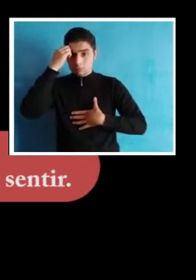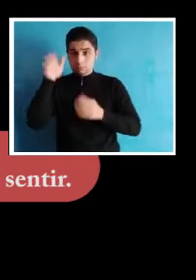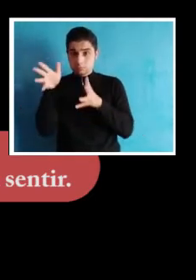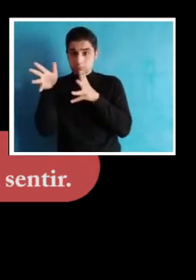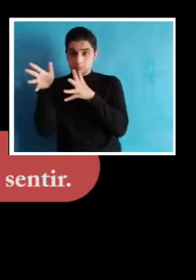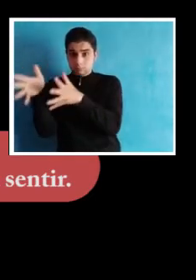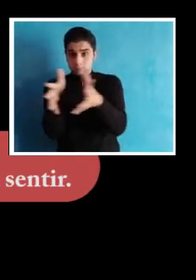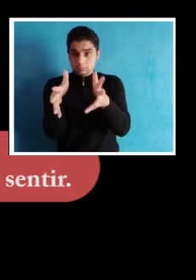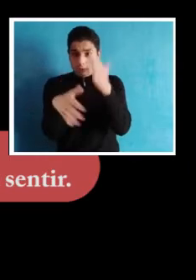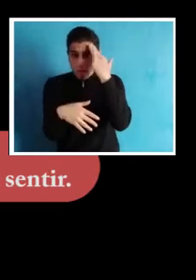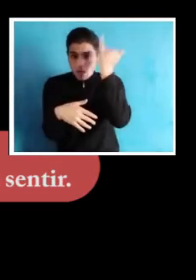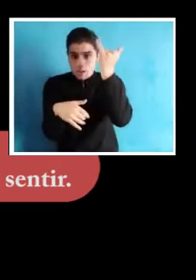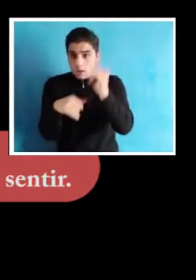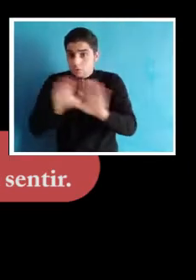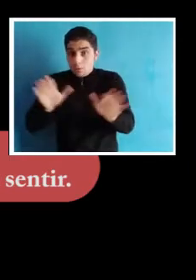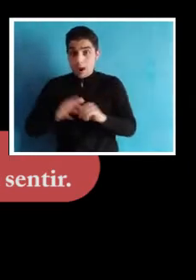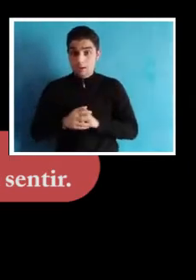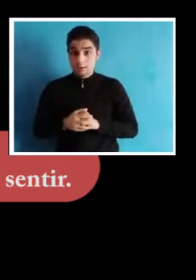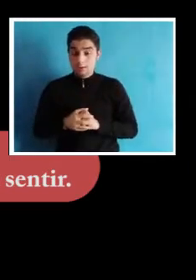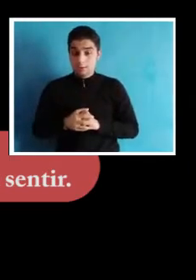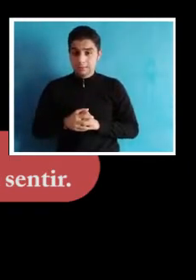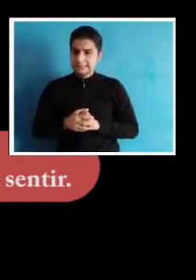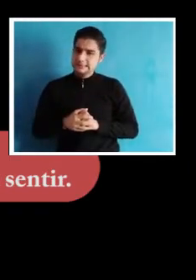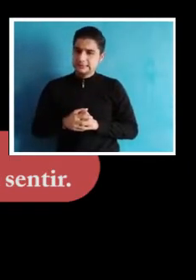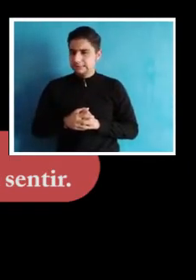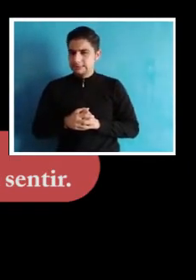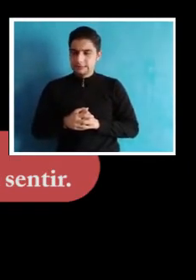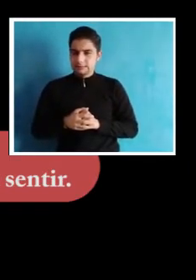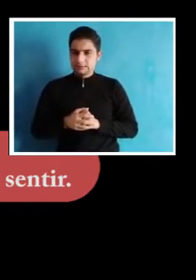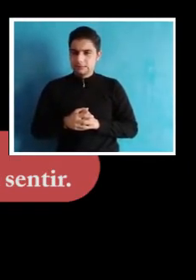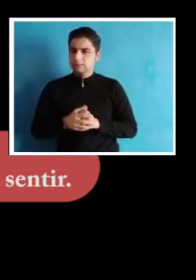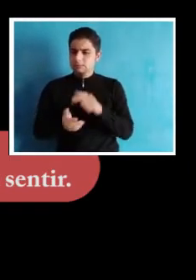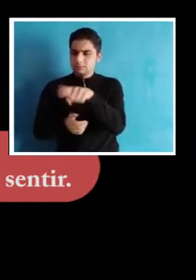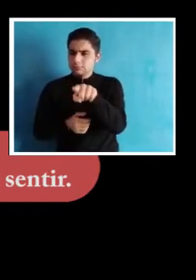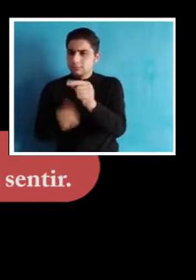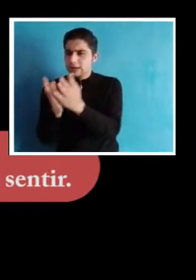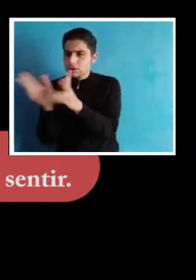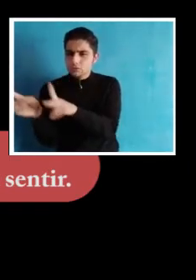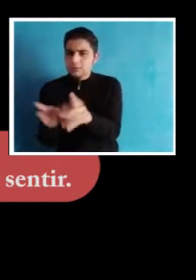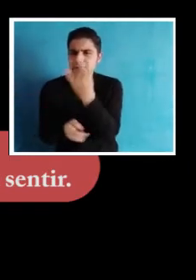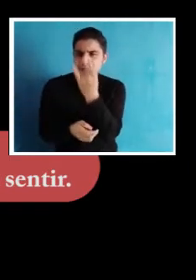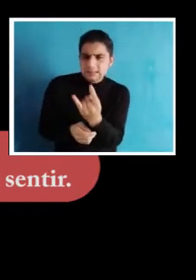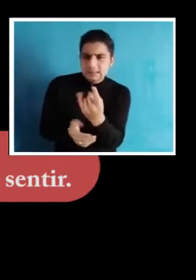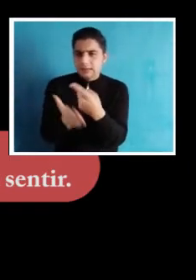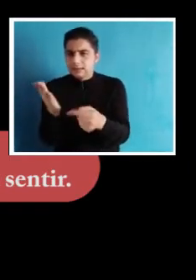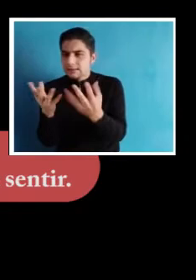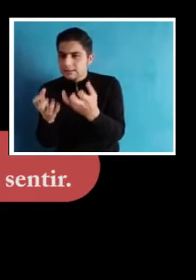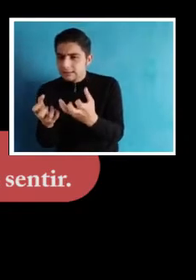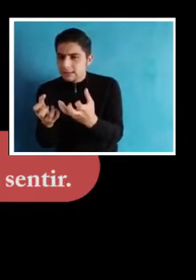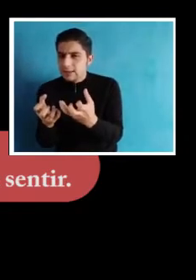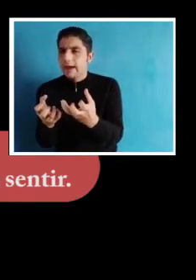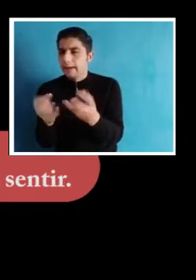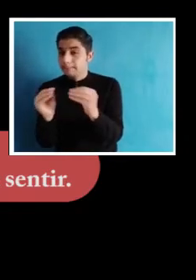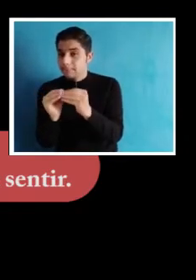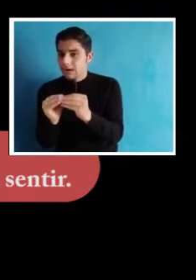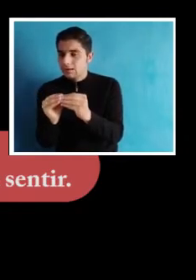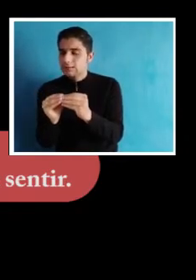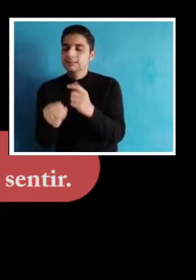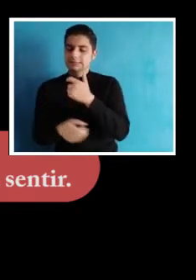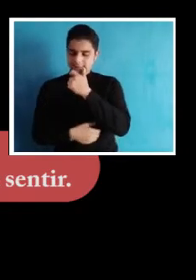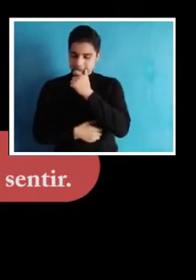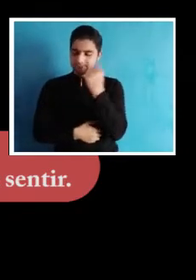papel del docente es preocuparnos de la parte académica y no ir mucho más allá de los intereses de nuestros niños y jóvenes.